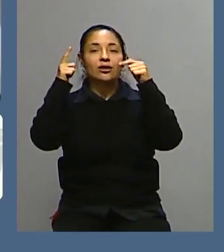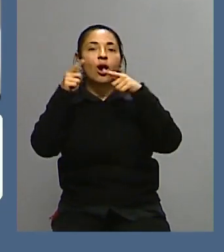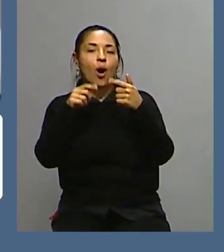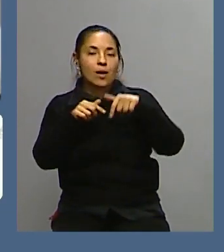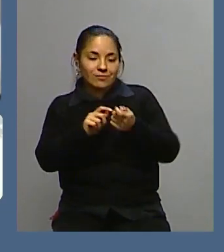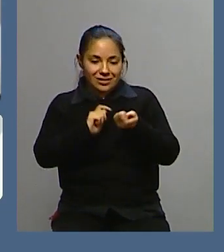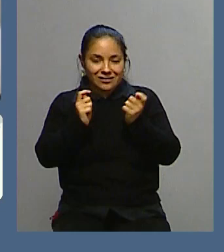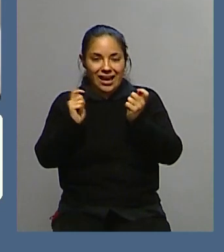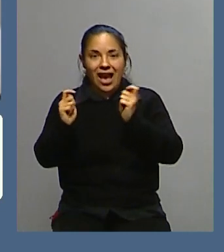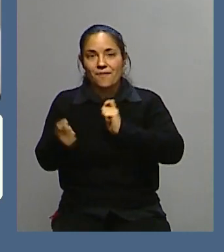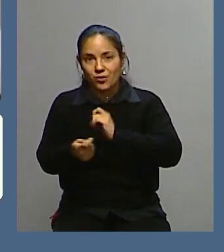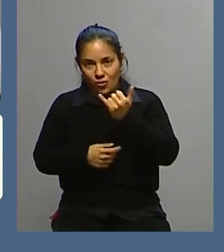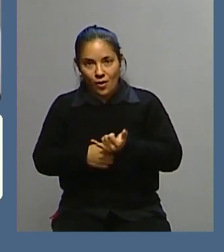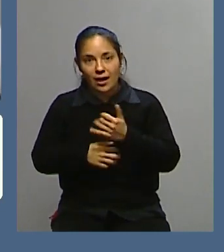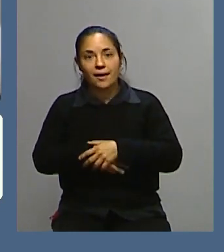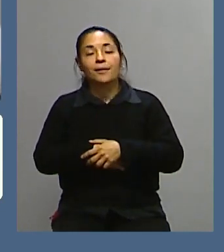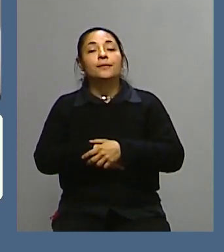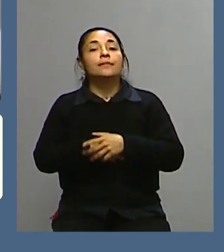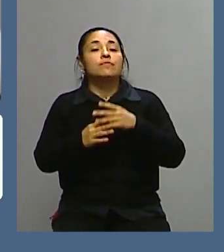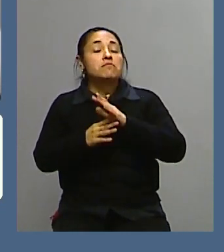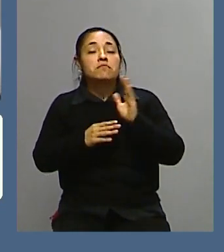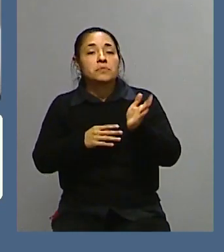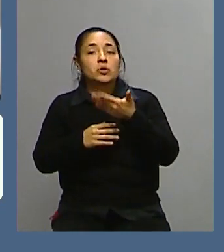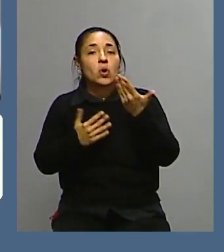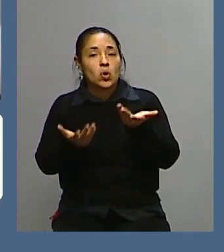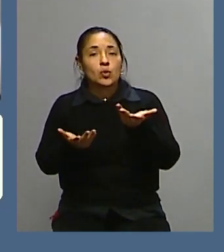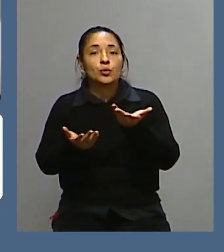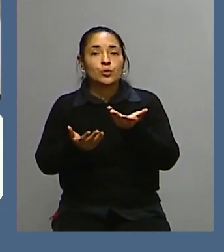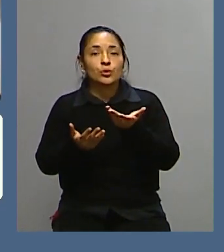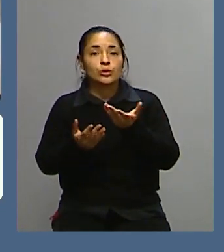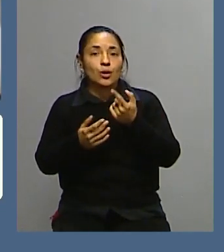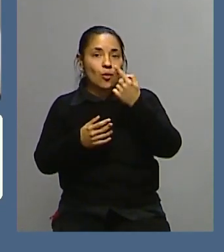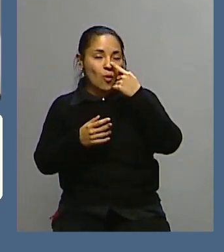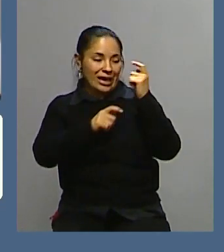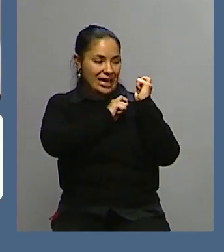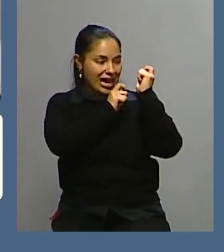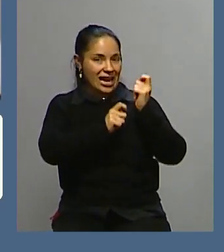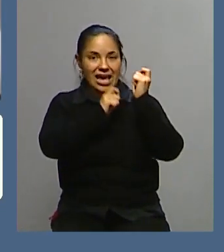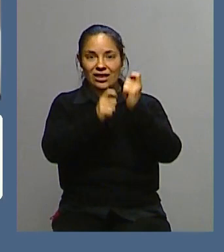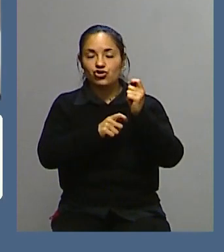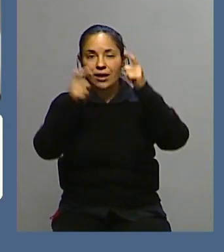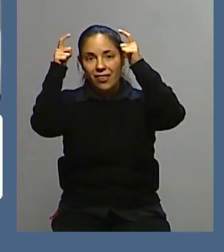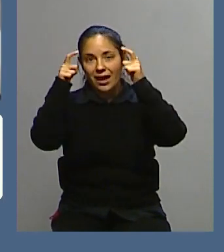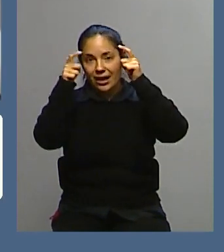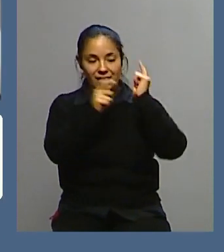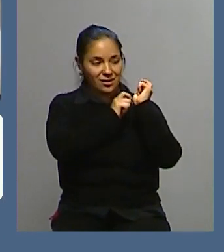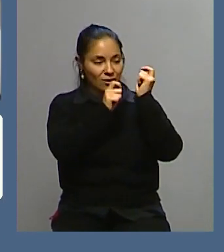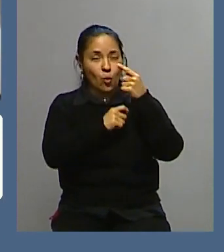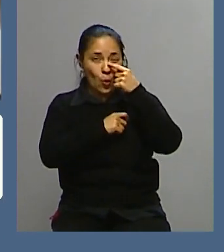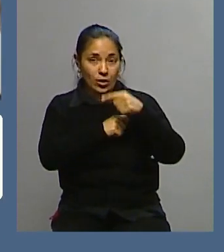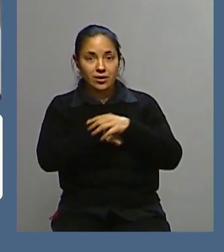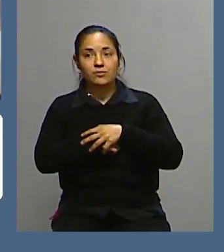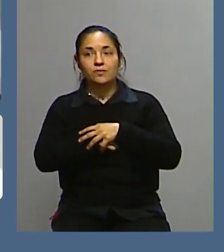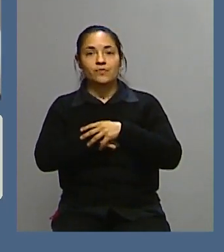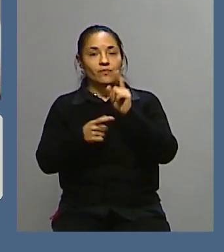Fíjate que todos estos, esta última generación de reyes se casa